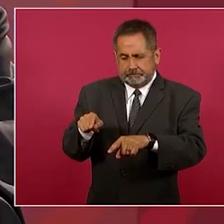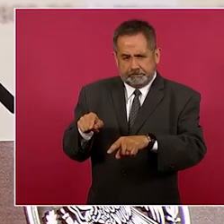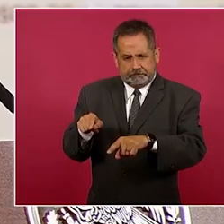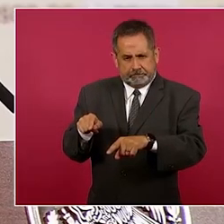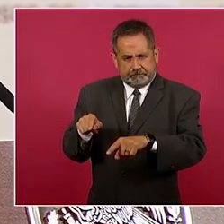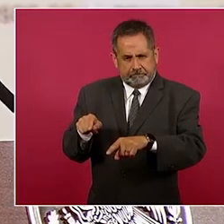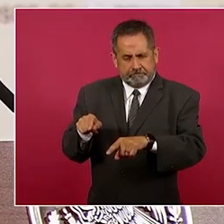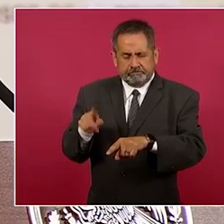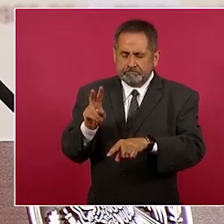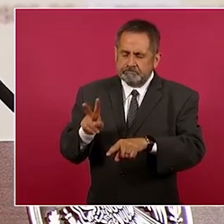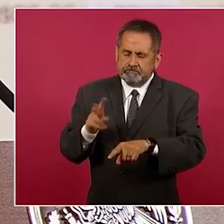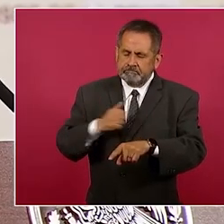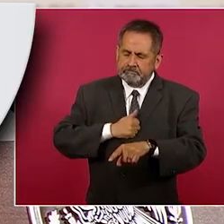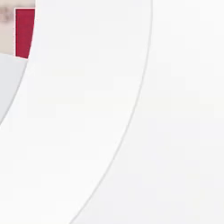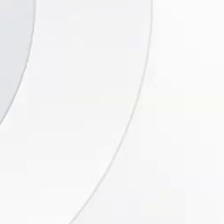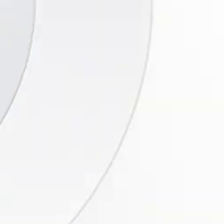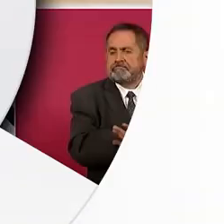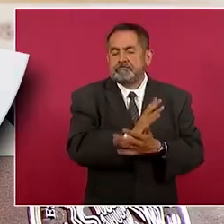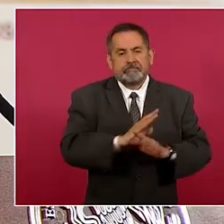hechos lamentables